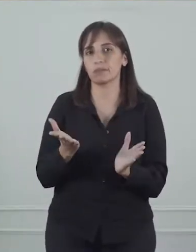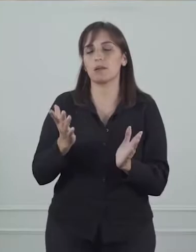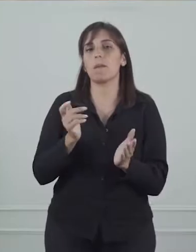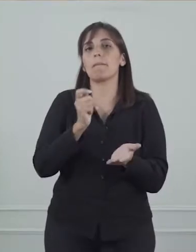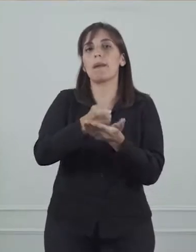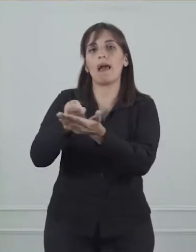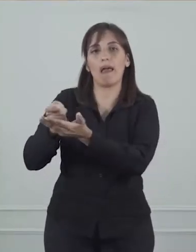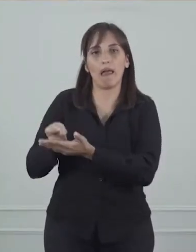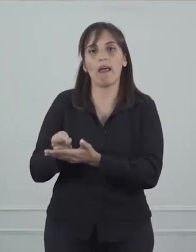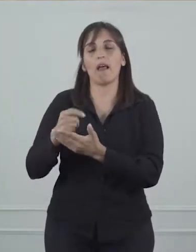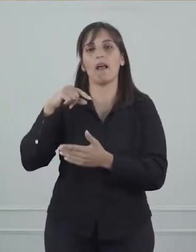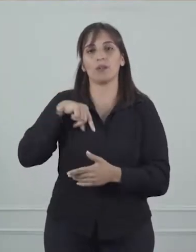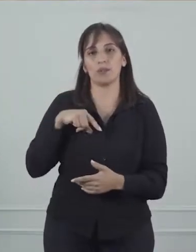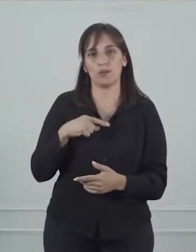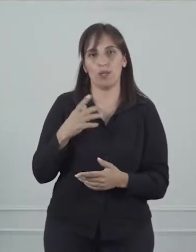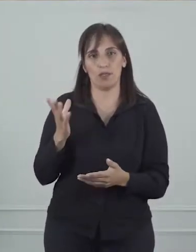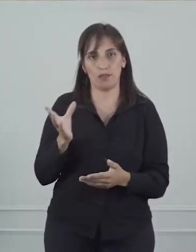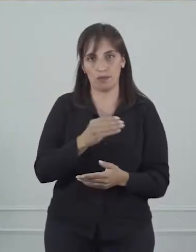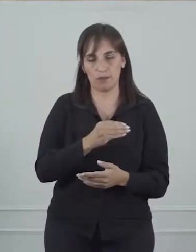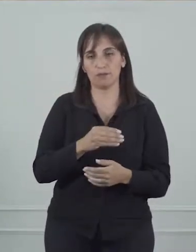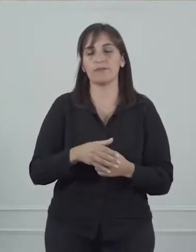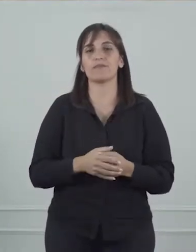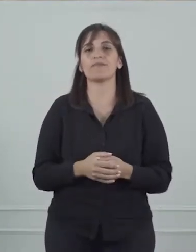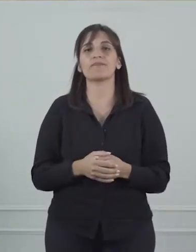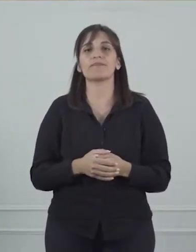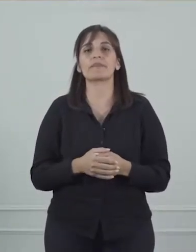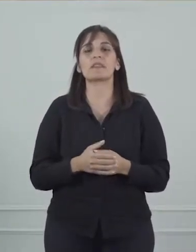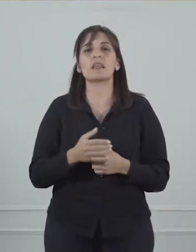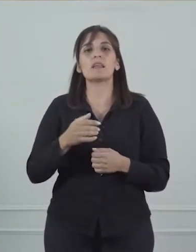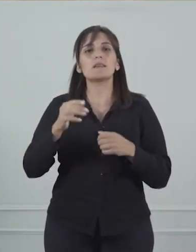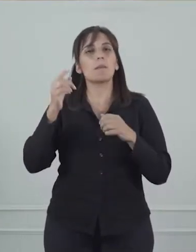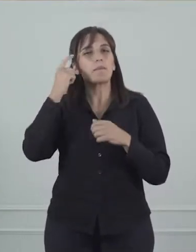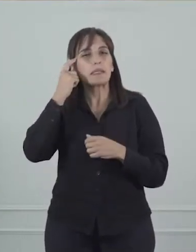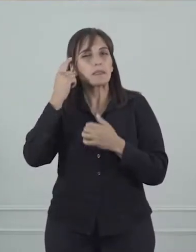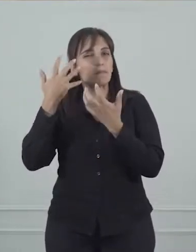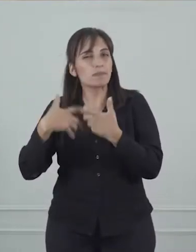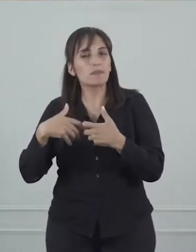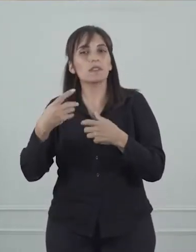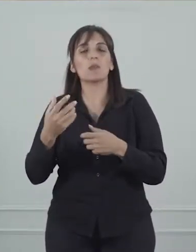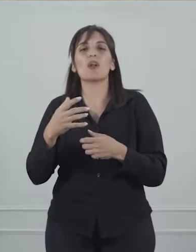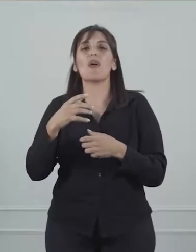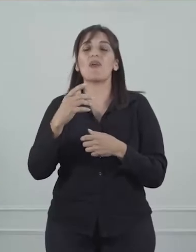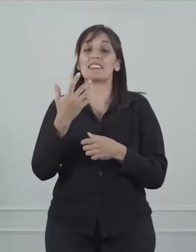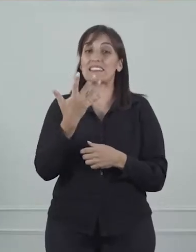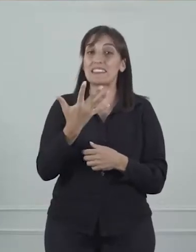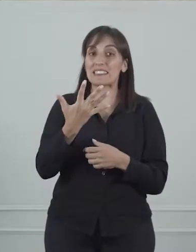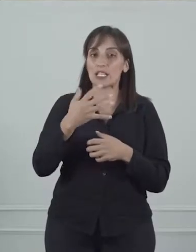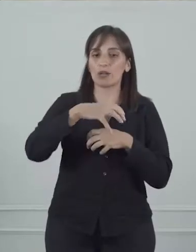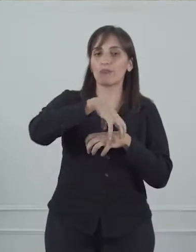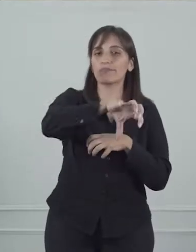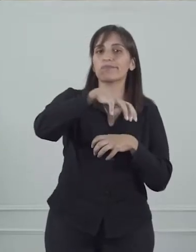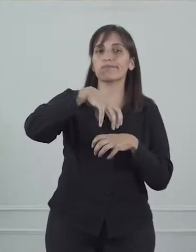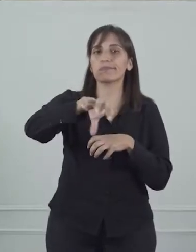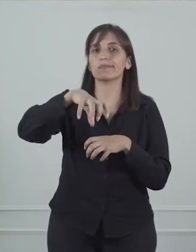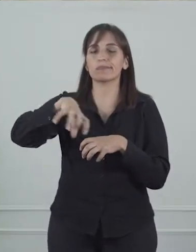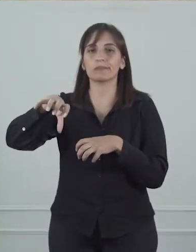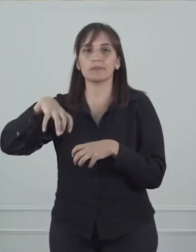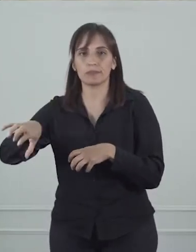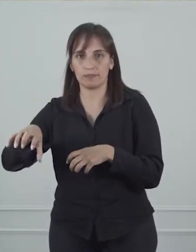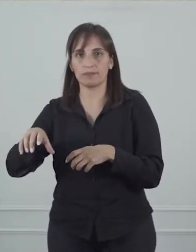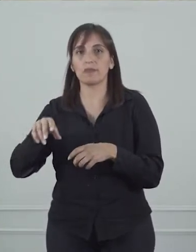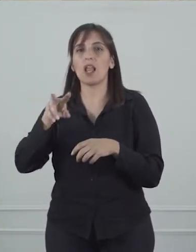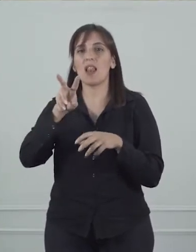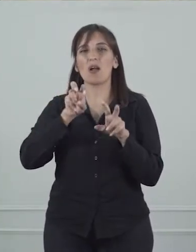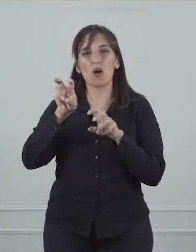hacer efectivo estos pagos. Se han definido cinco lugares de cobro, a saber, Internet para Todos,